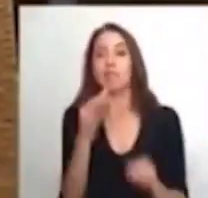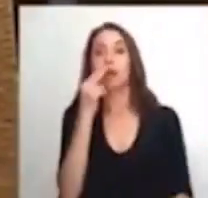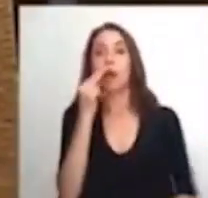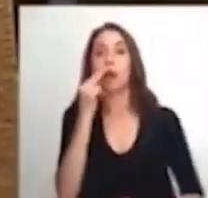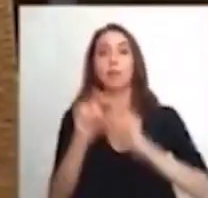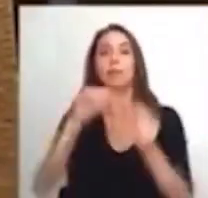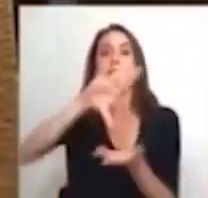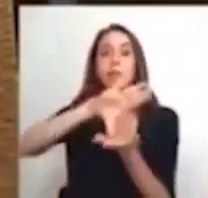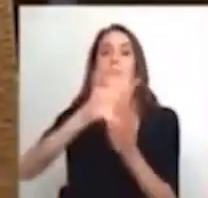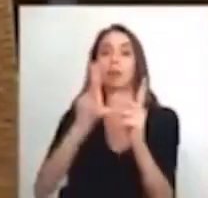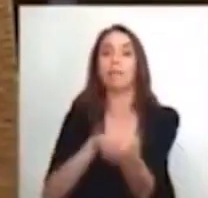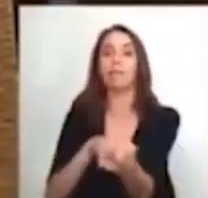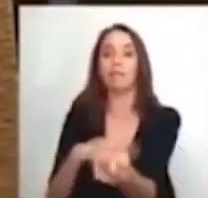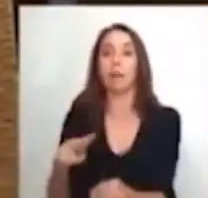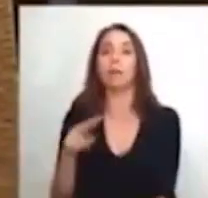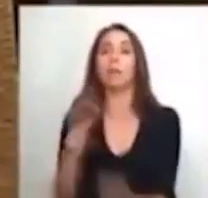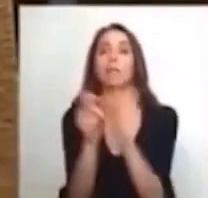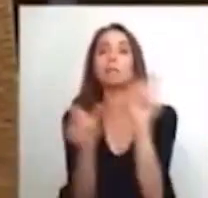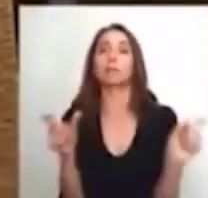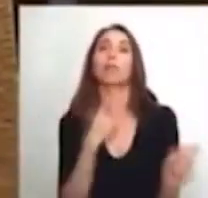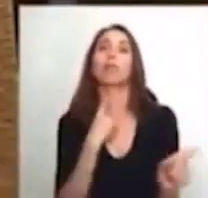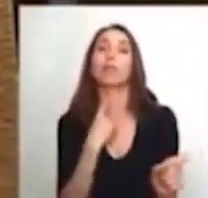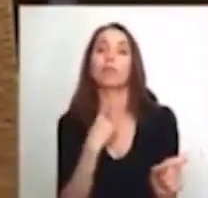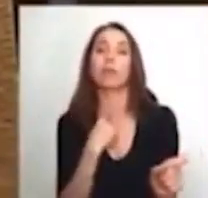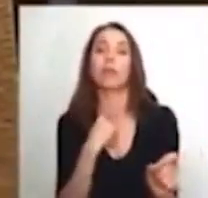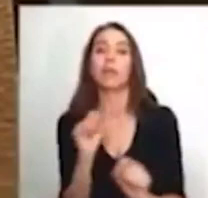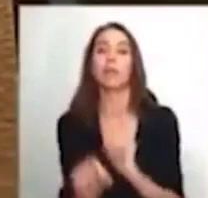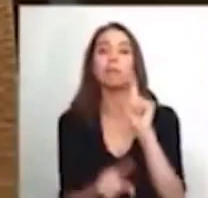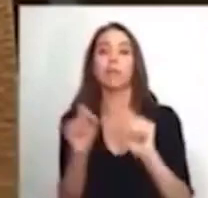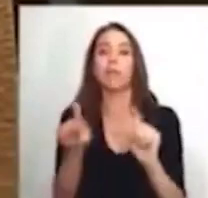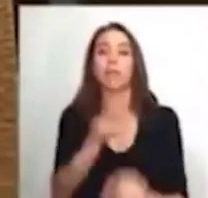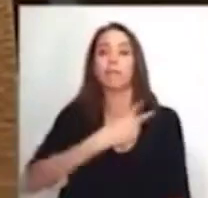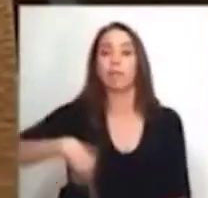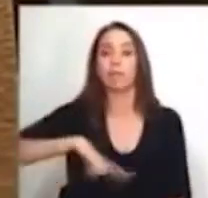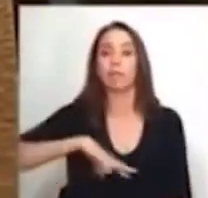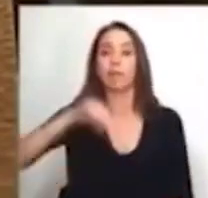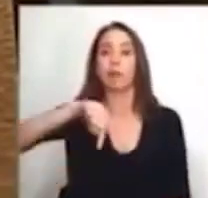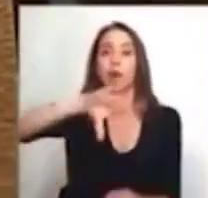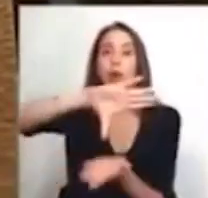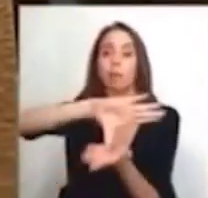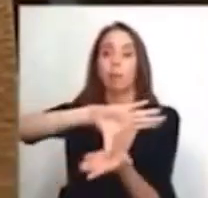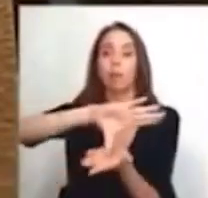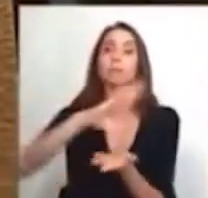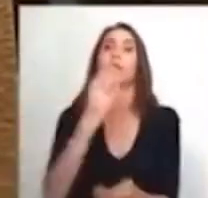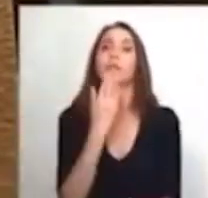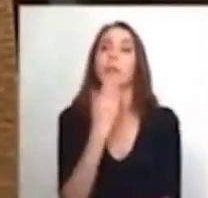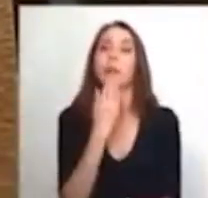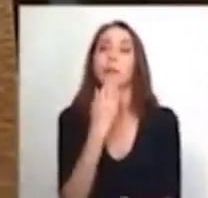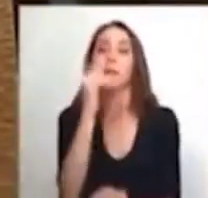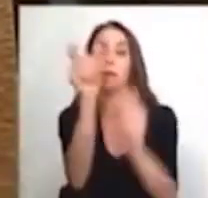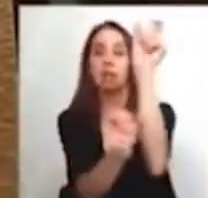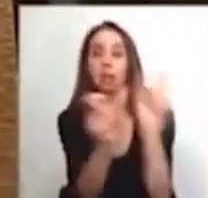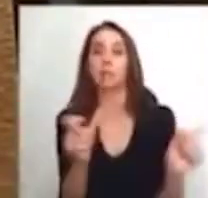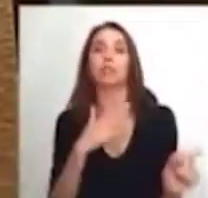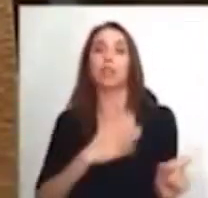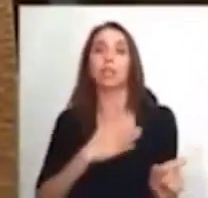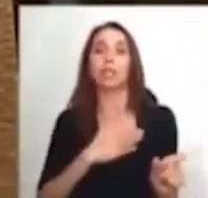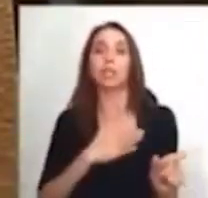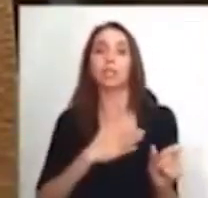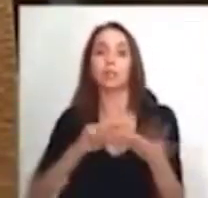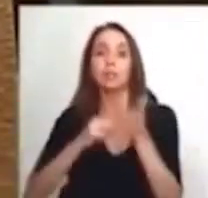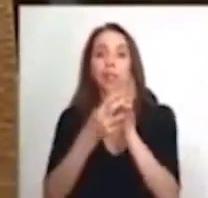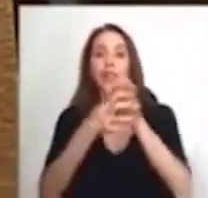a su familia y a sus intereses. Y defenderemos a este país también de aquellos que lo quieren subdividir